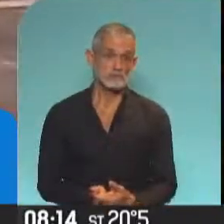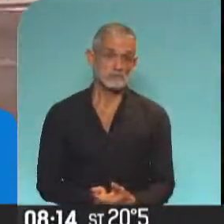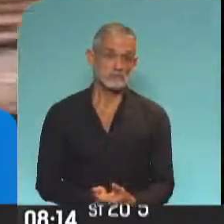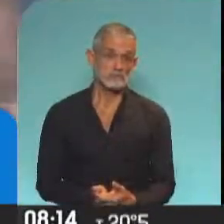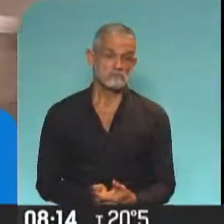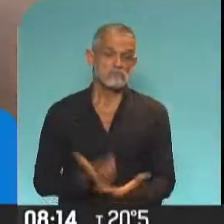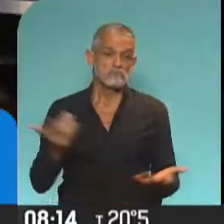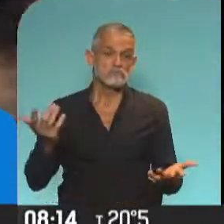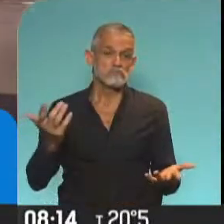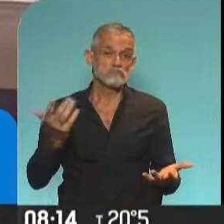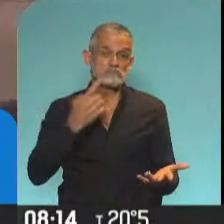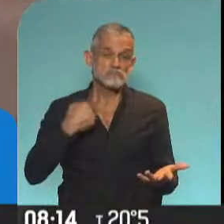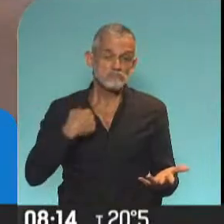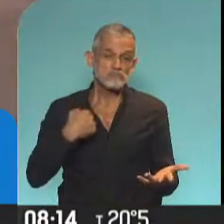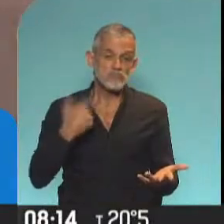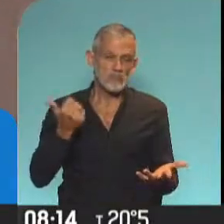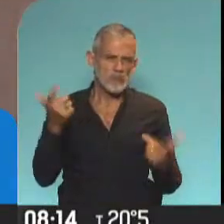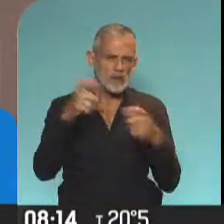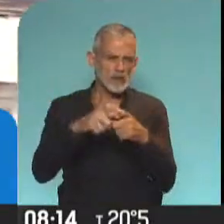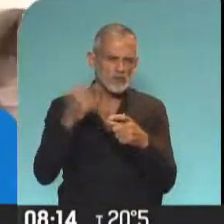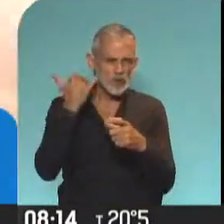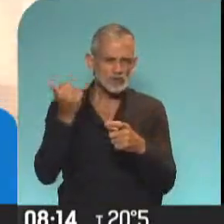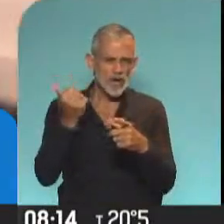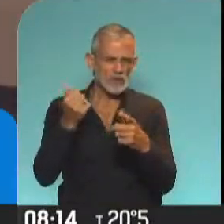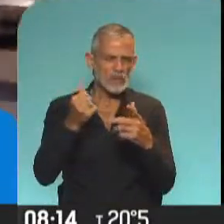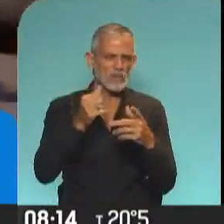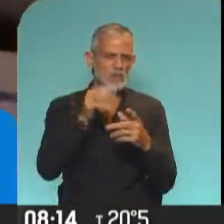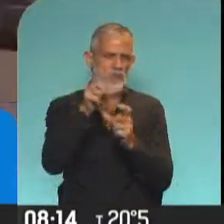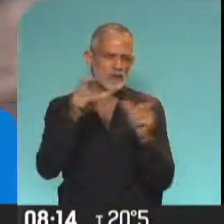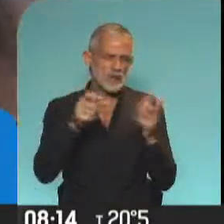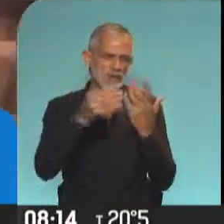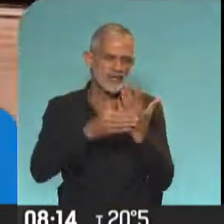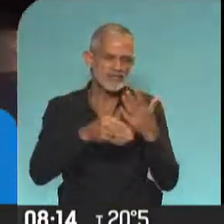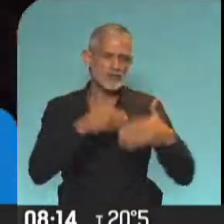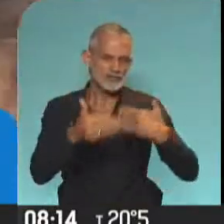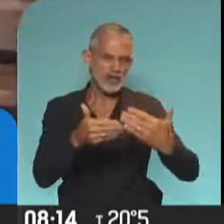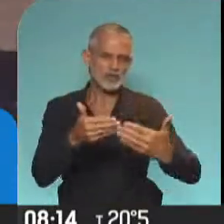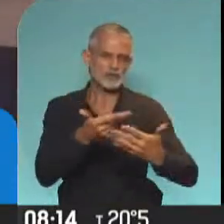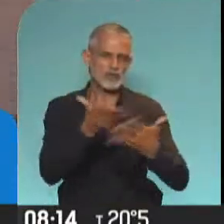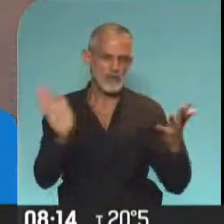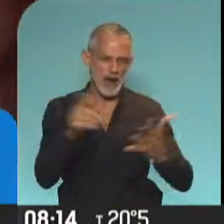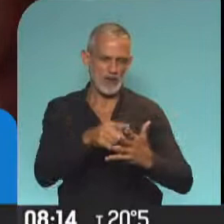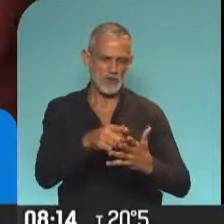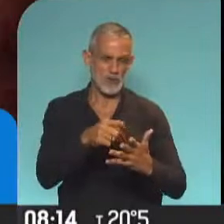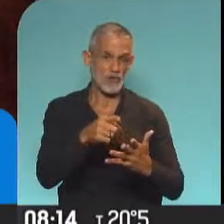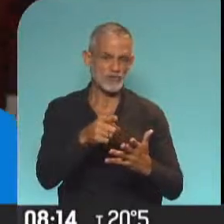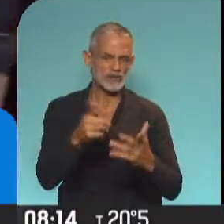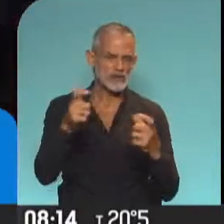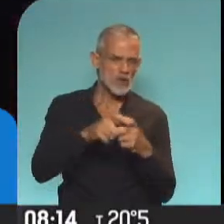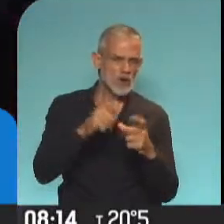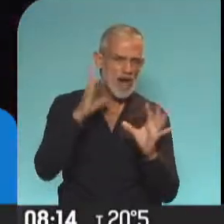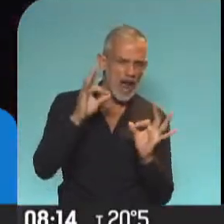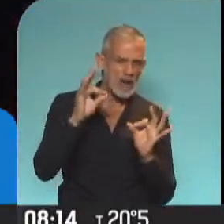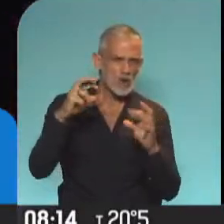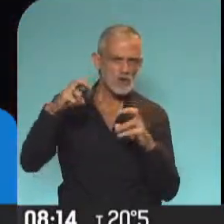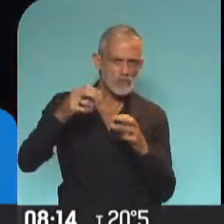Dígame, Omar, porque han tenido una reunión con parte del Ministerio de Desarrollo Humano y Hábitat del Gobierno de la Ciudad, ¿han tenido algún tipo de mesa de